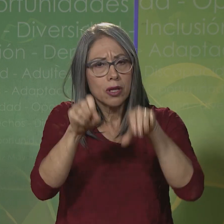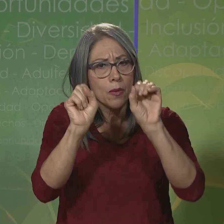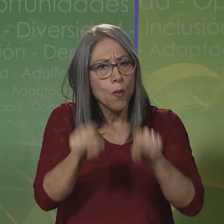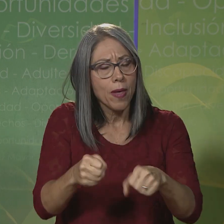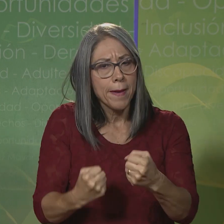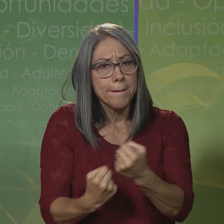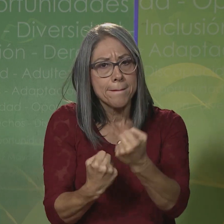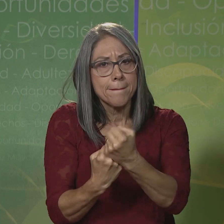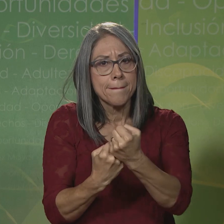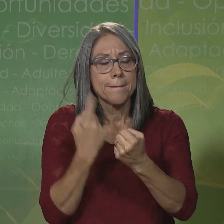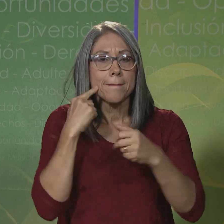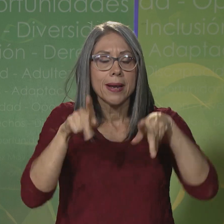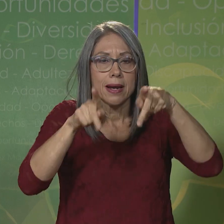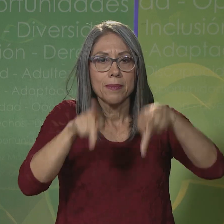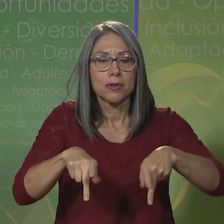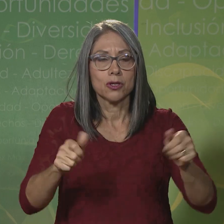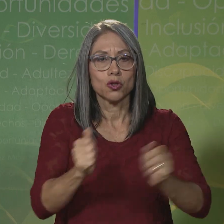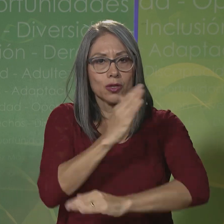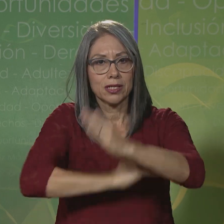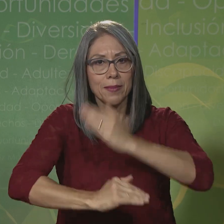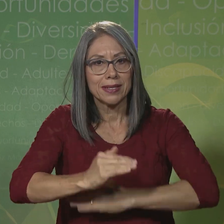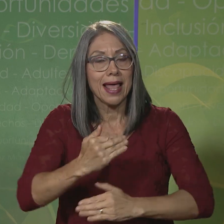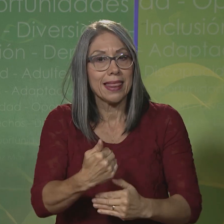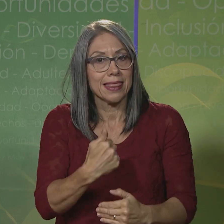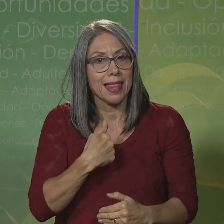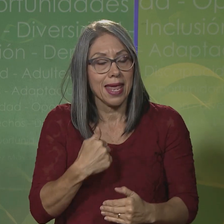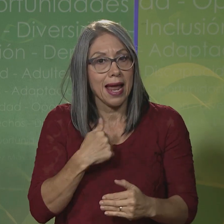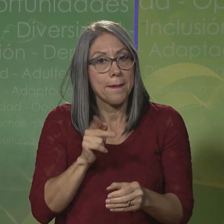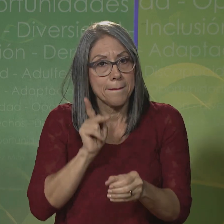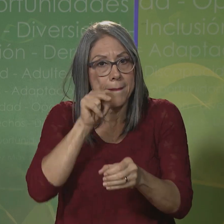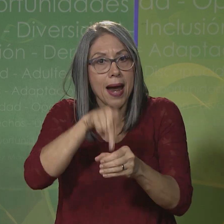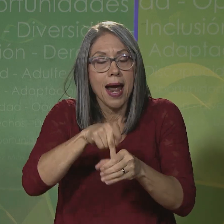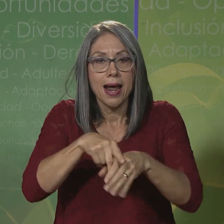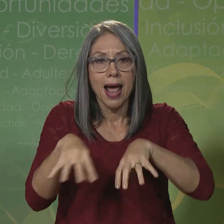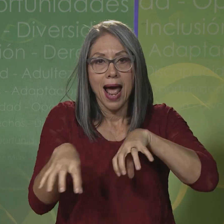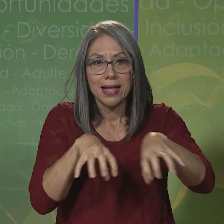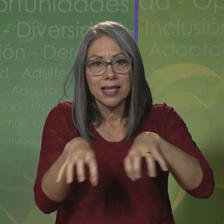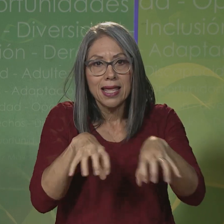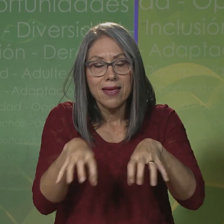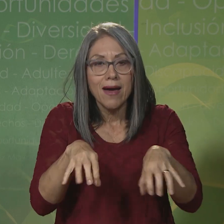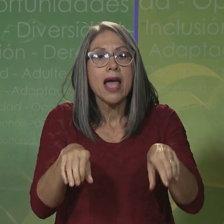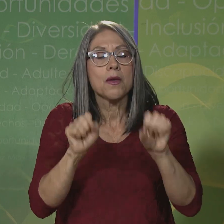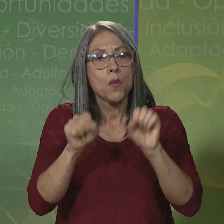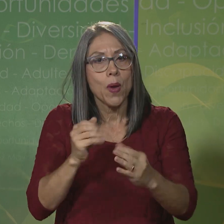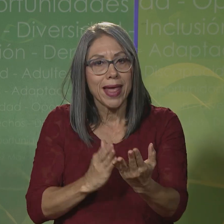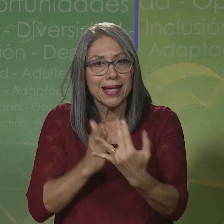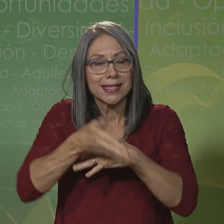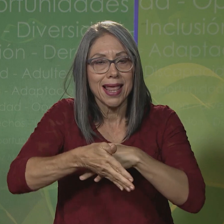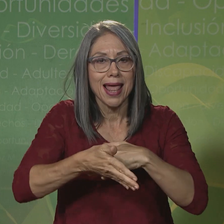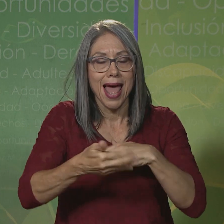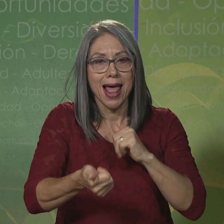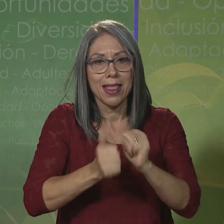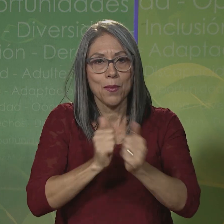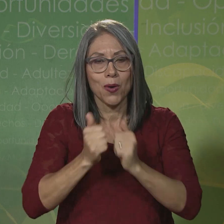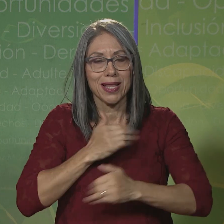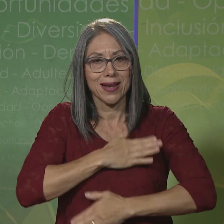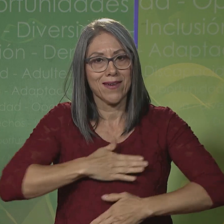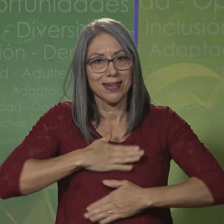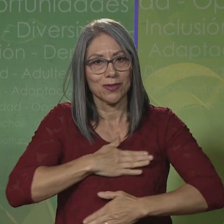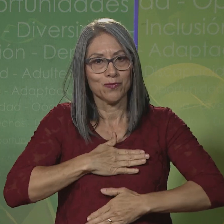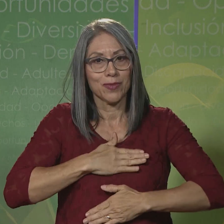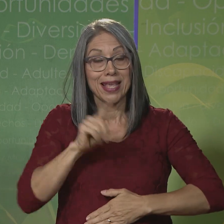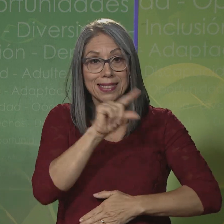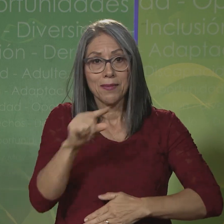aportar para que las personas con discapacidad tengan una participación activa y acceso al deporte y la recreación la próxima